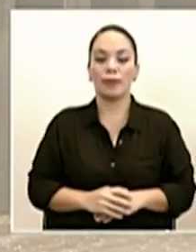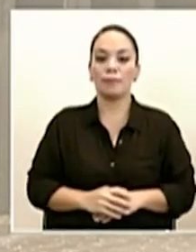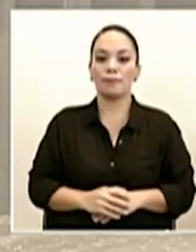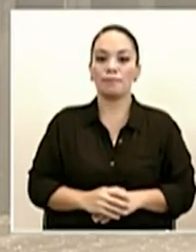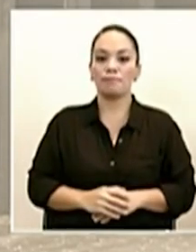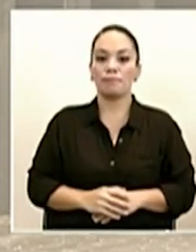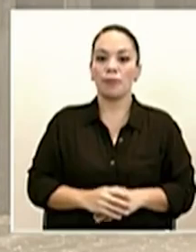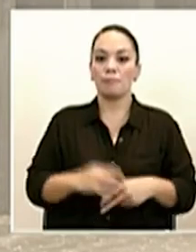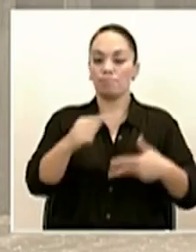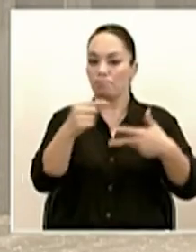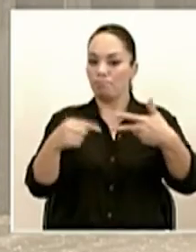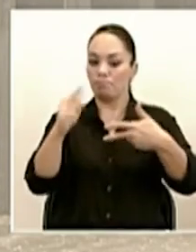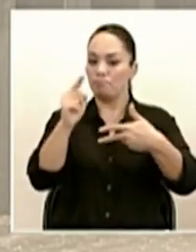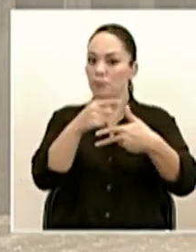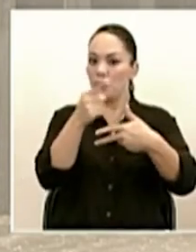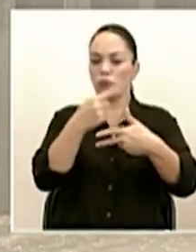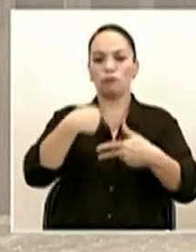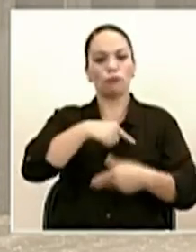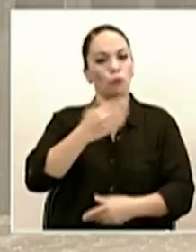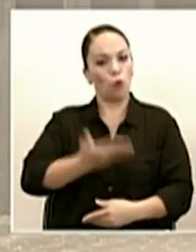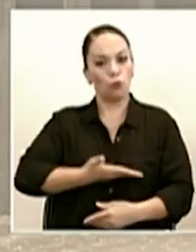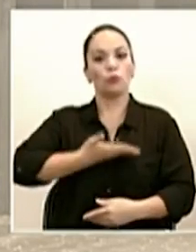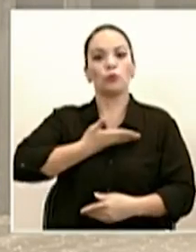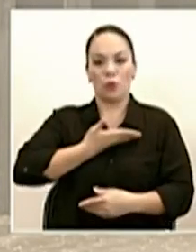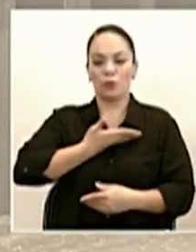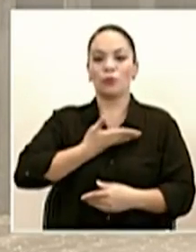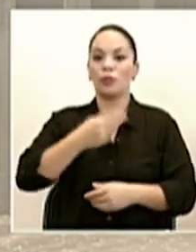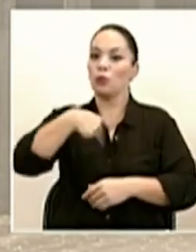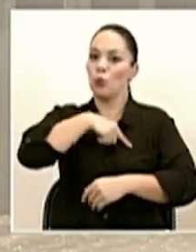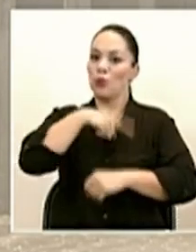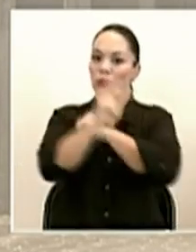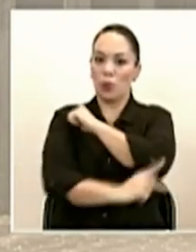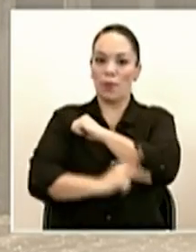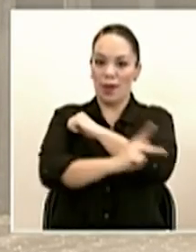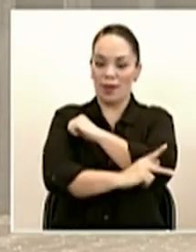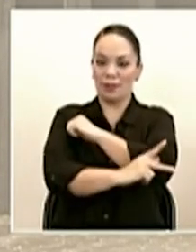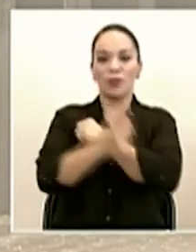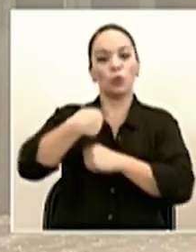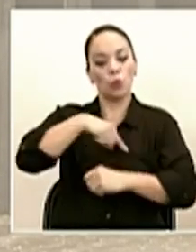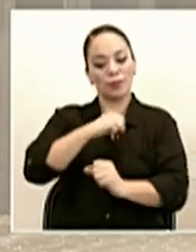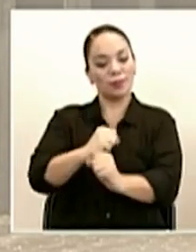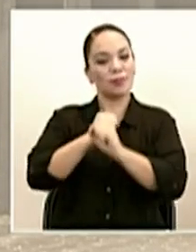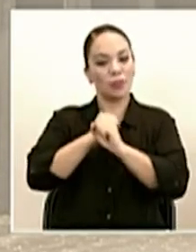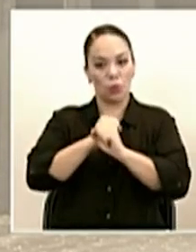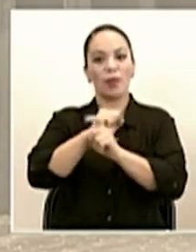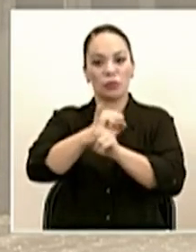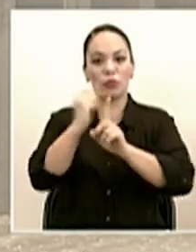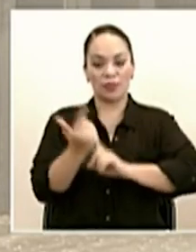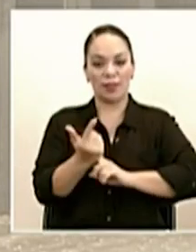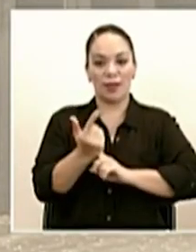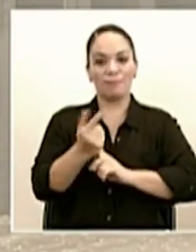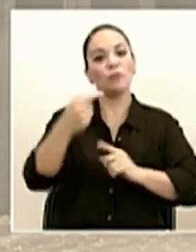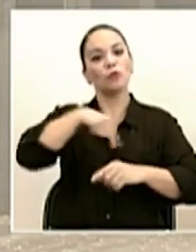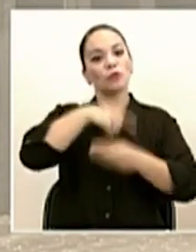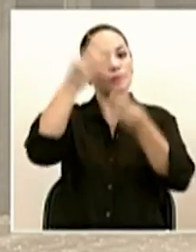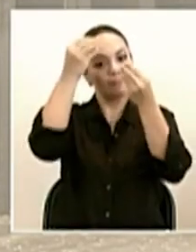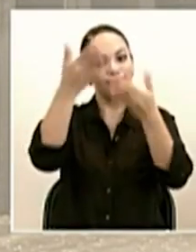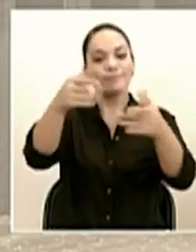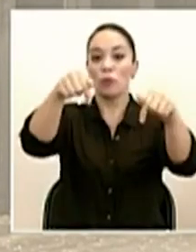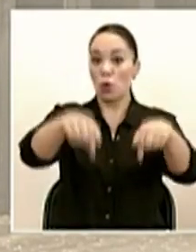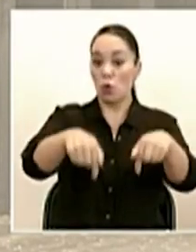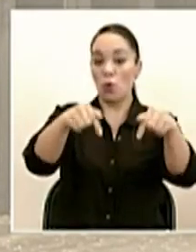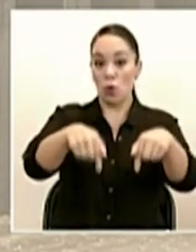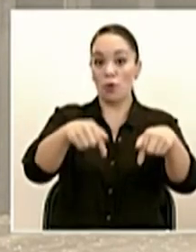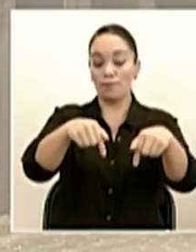primero es que nos sentimos muy orgullosos del país y de nuestra seguridad social al poder anunciar el día de hoy